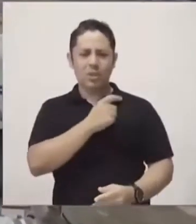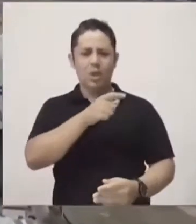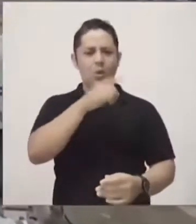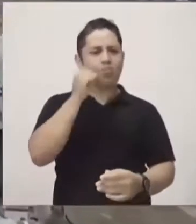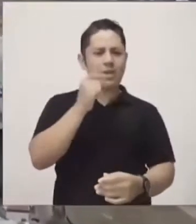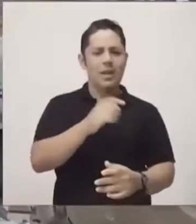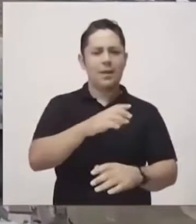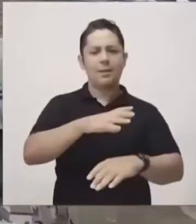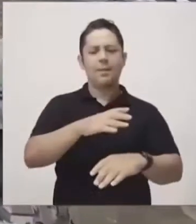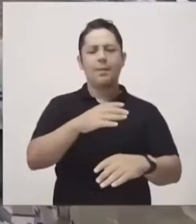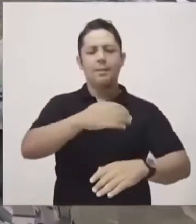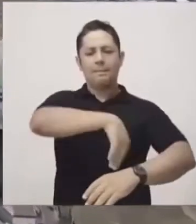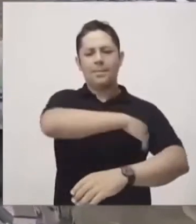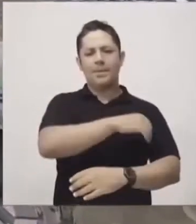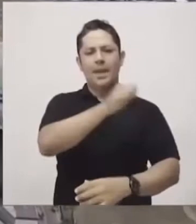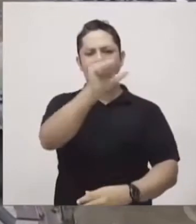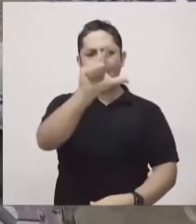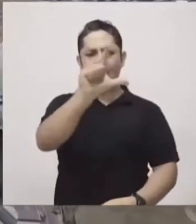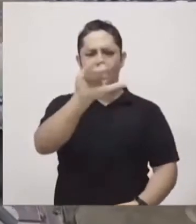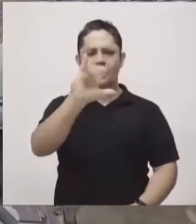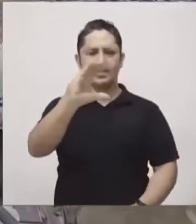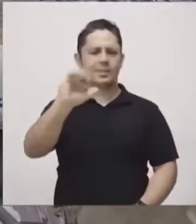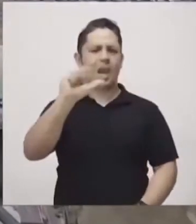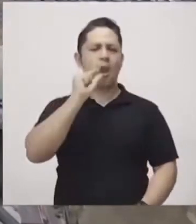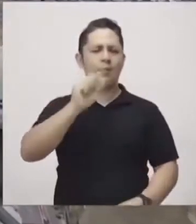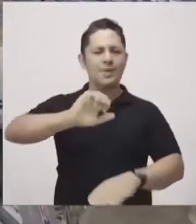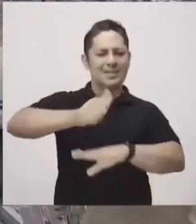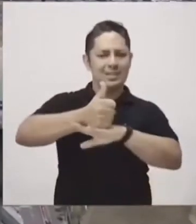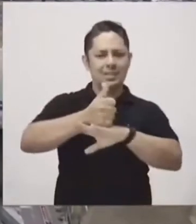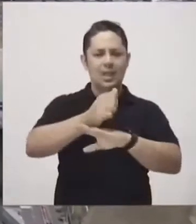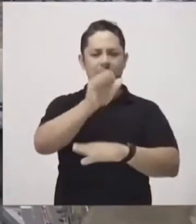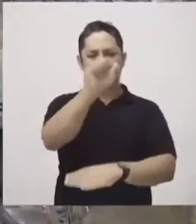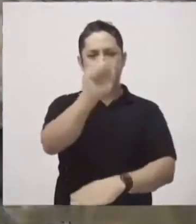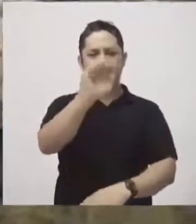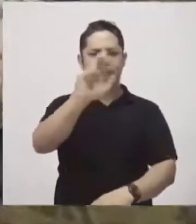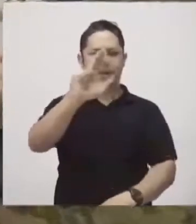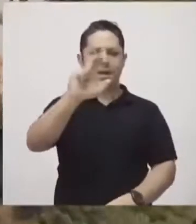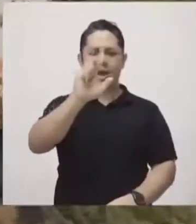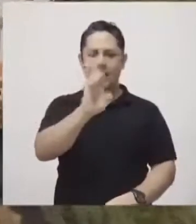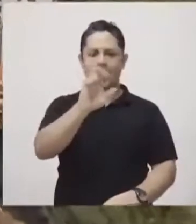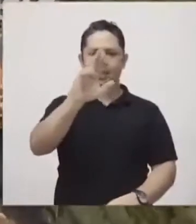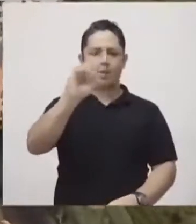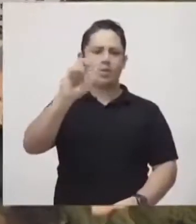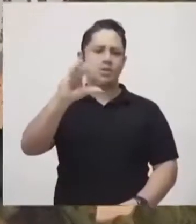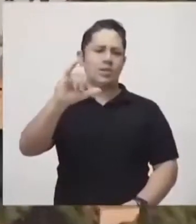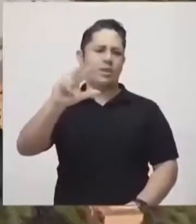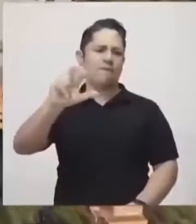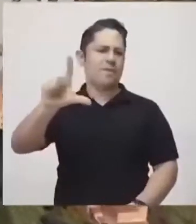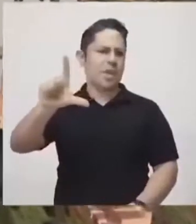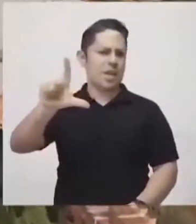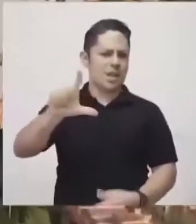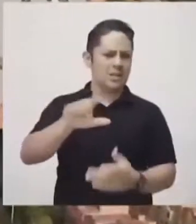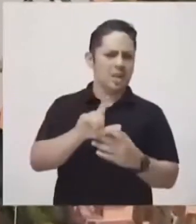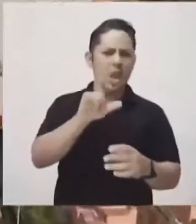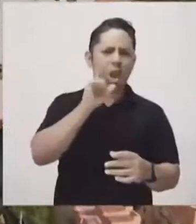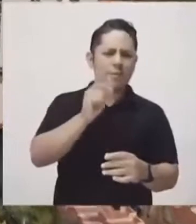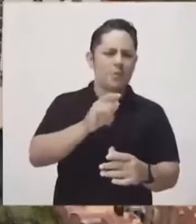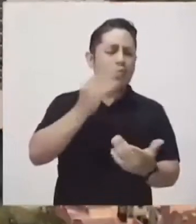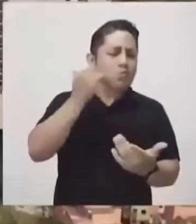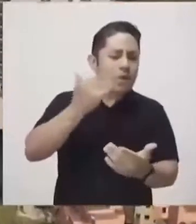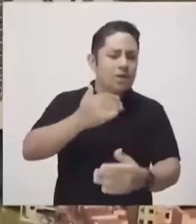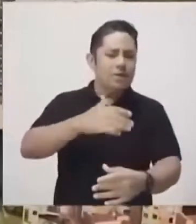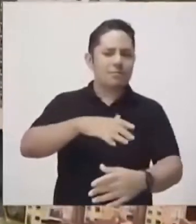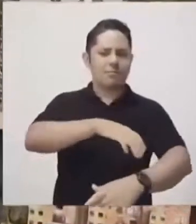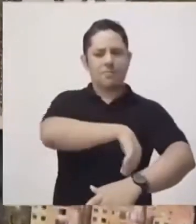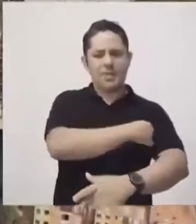acuerdo y de entendimiento entre la alcaldía de Río Negro y la gobernación de San Andrés, desde luego también con nuestro alcalde